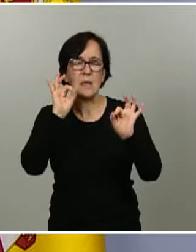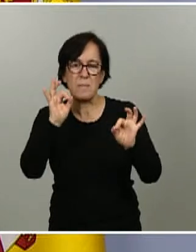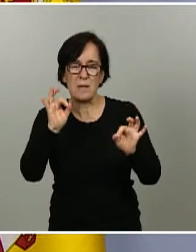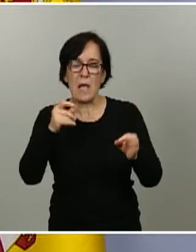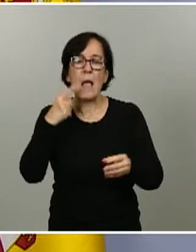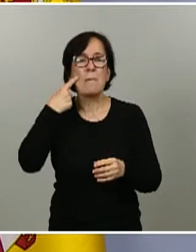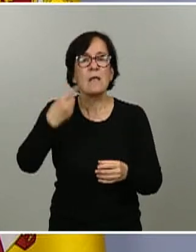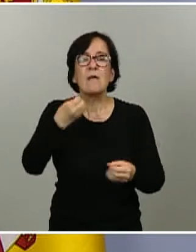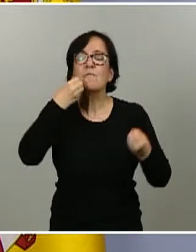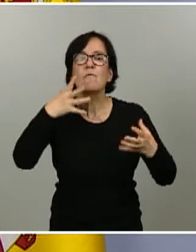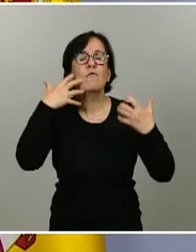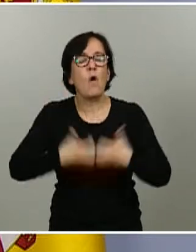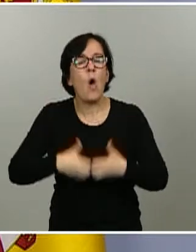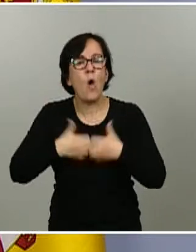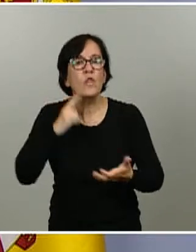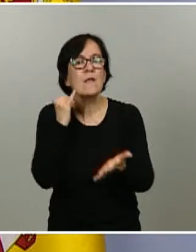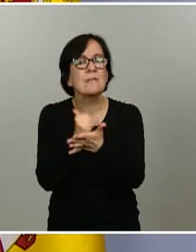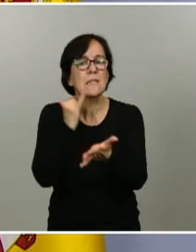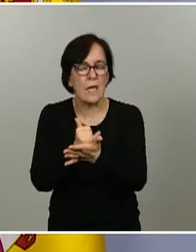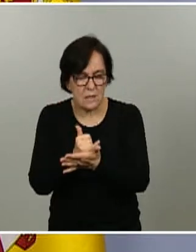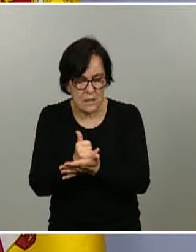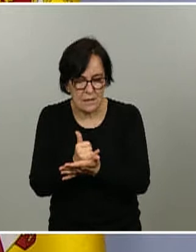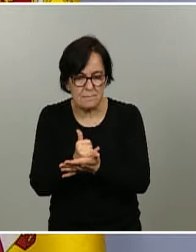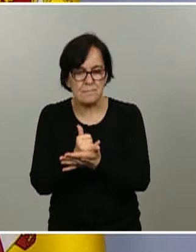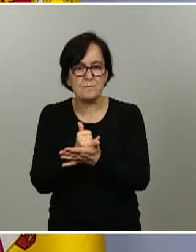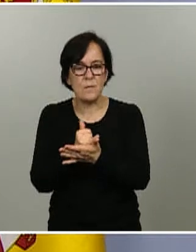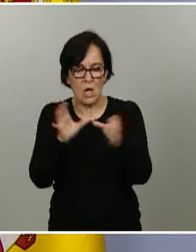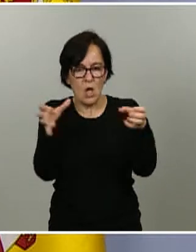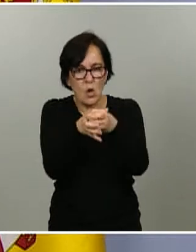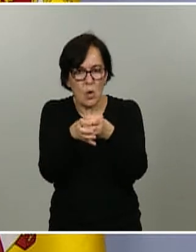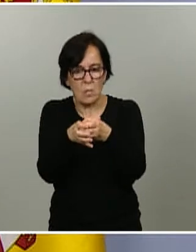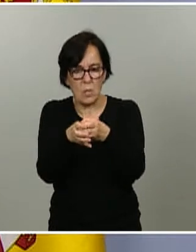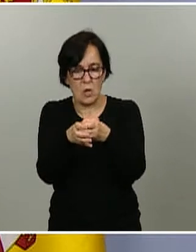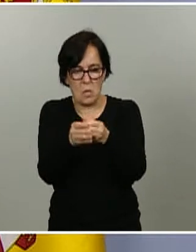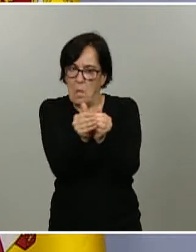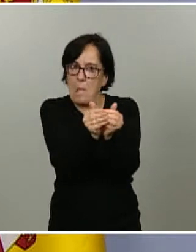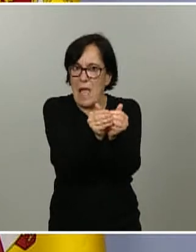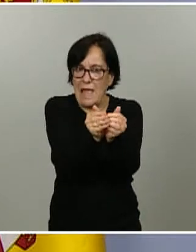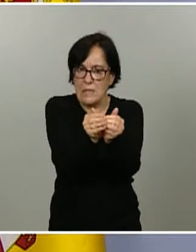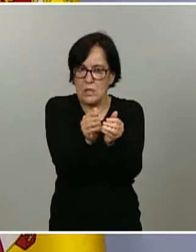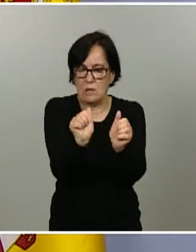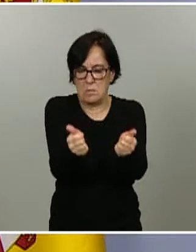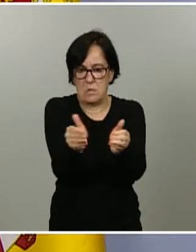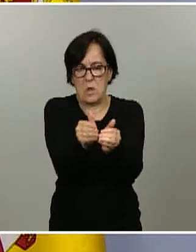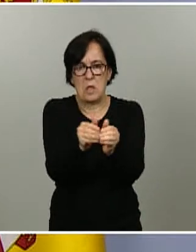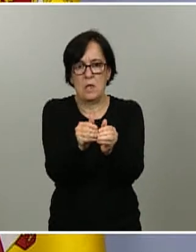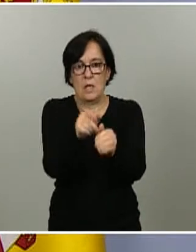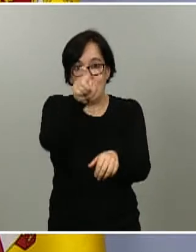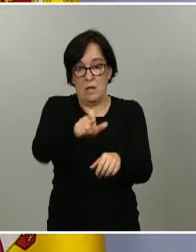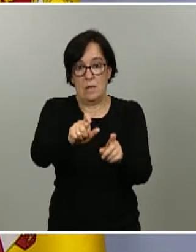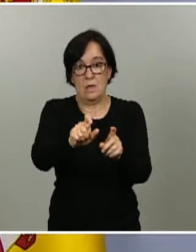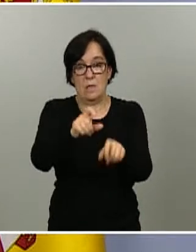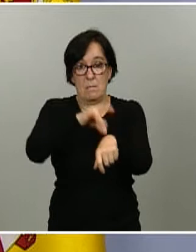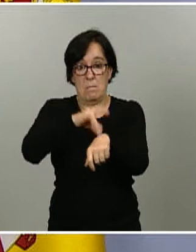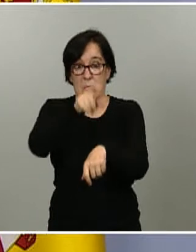tal funcionaba este test en grupos inicialmente pequeños de pacientes y la